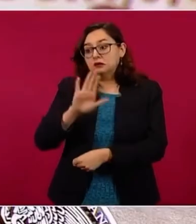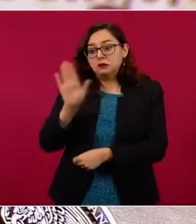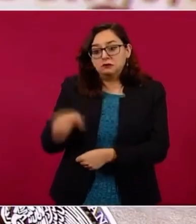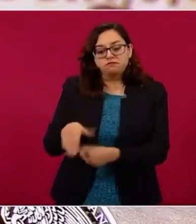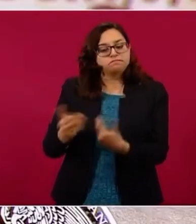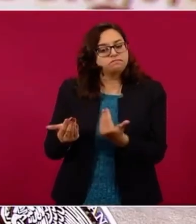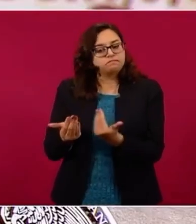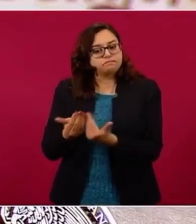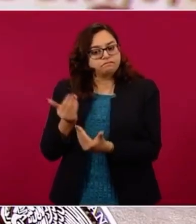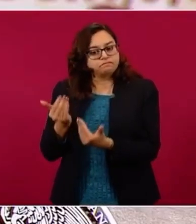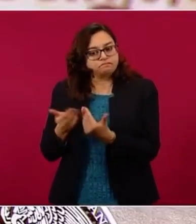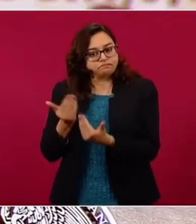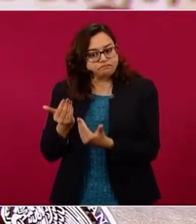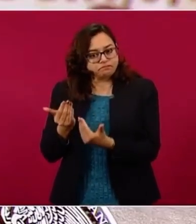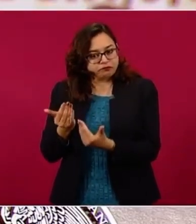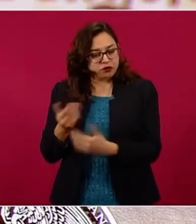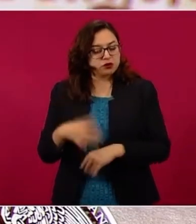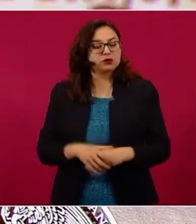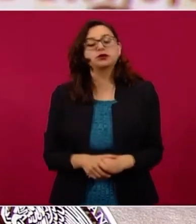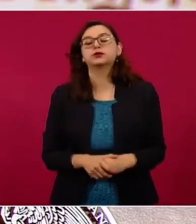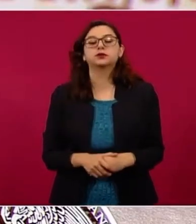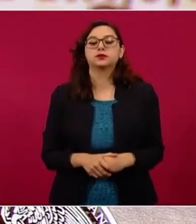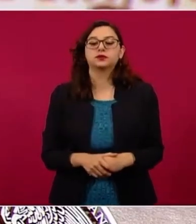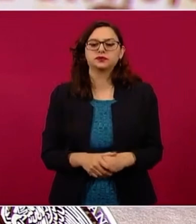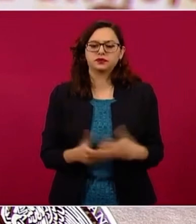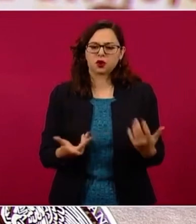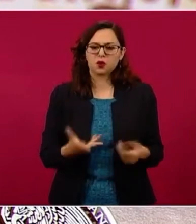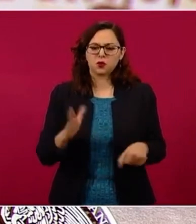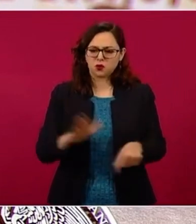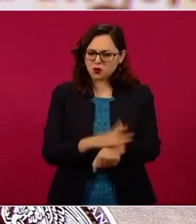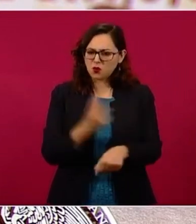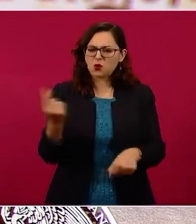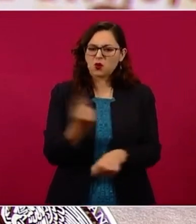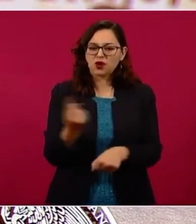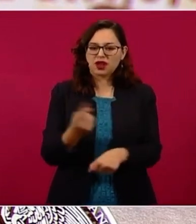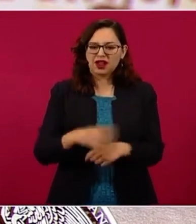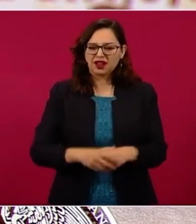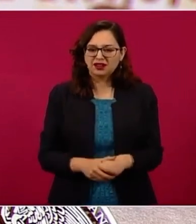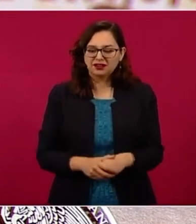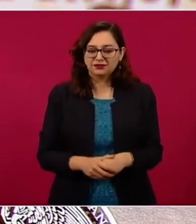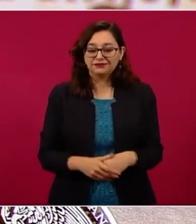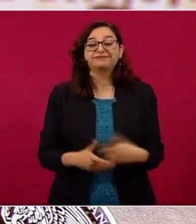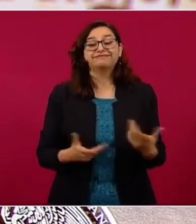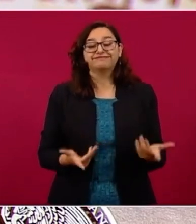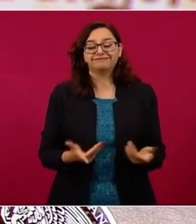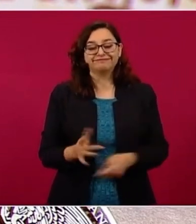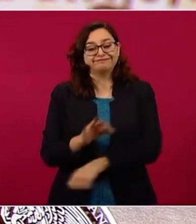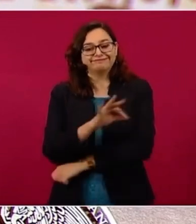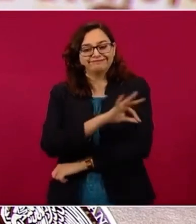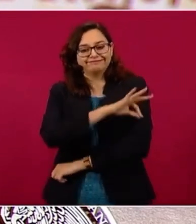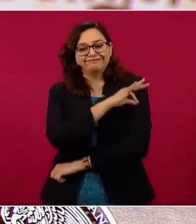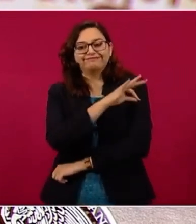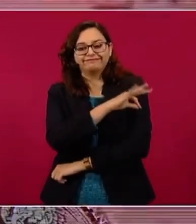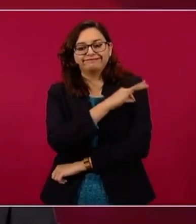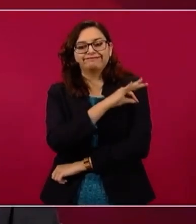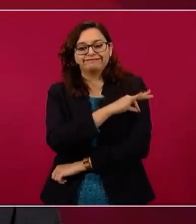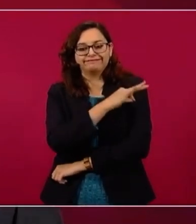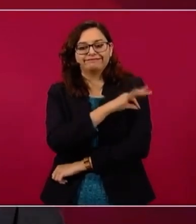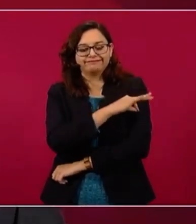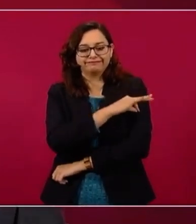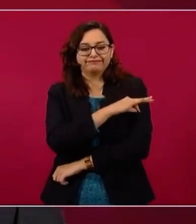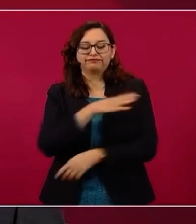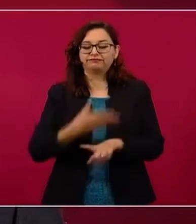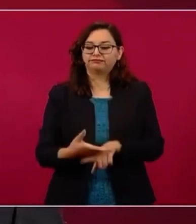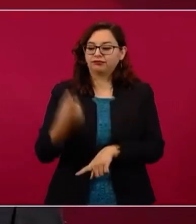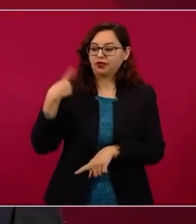Ahora, como enfatizaremos también, esta diferencia la hace el hecho de haber sido vacunado contra COVID, tanto el